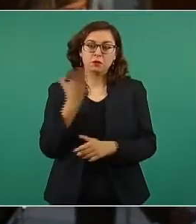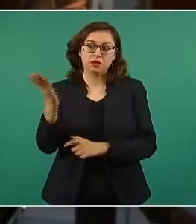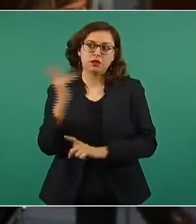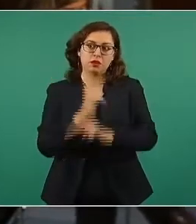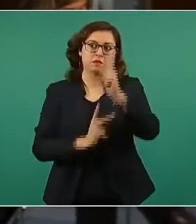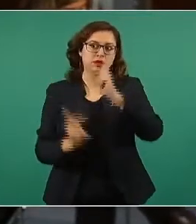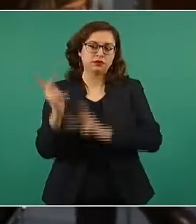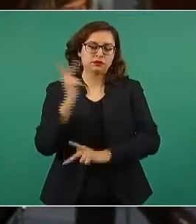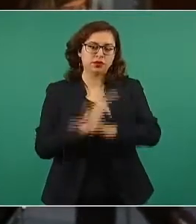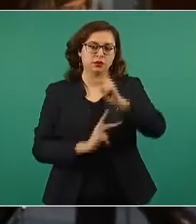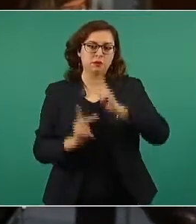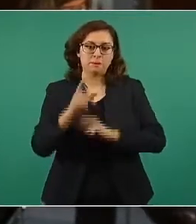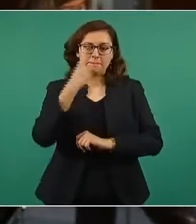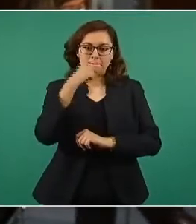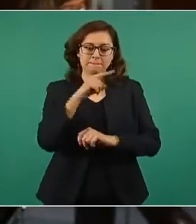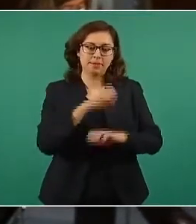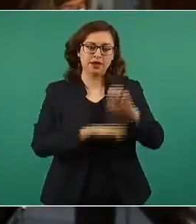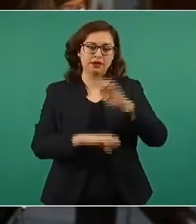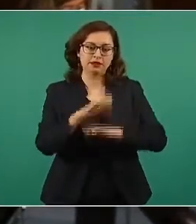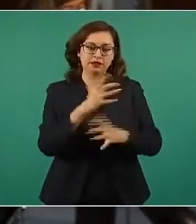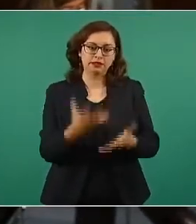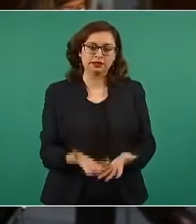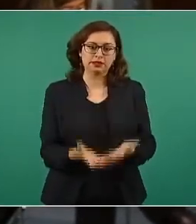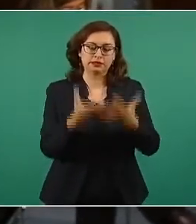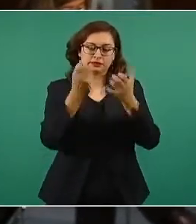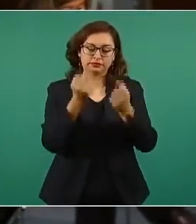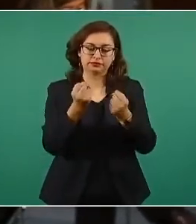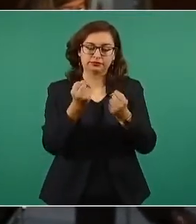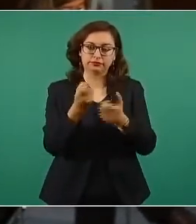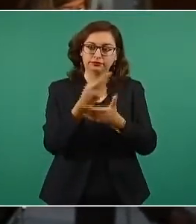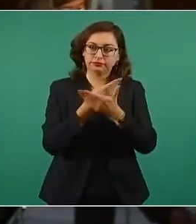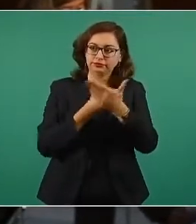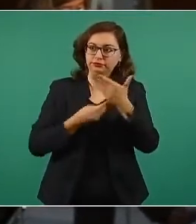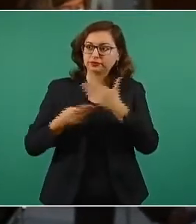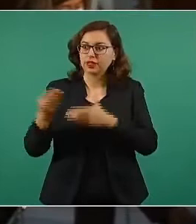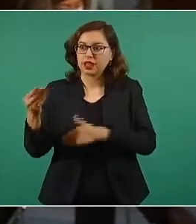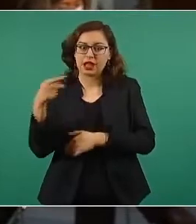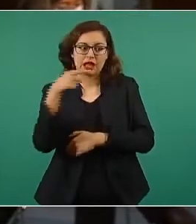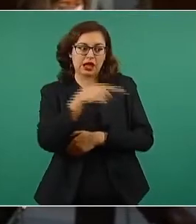garantía la concesión del zapotillo.